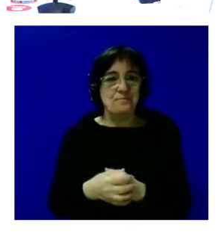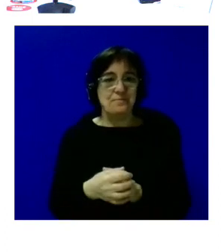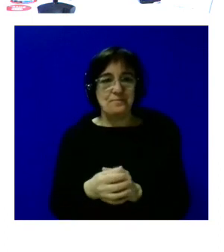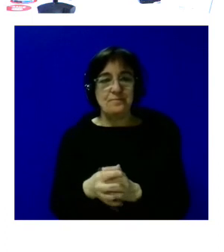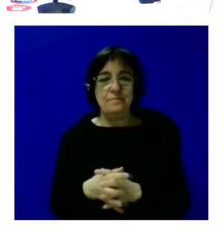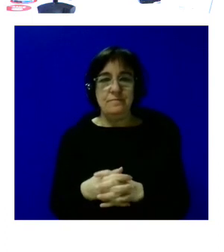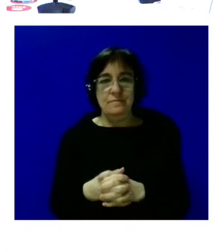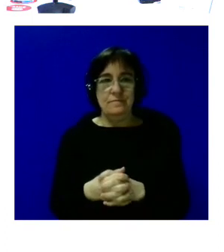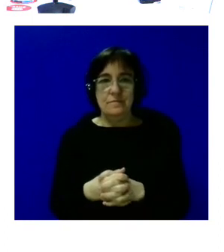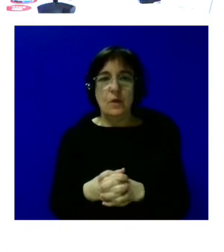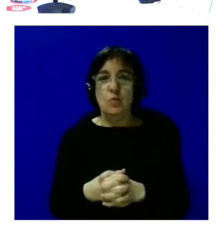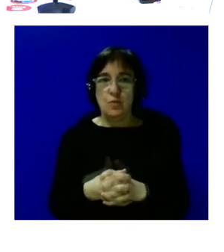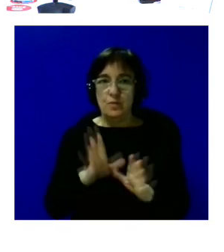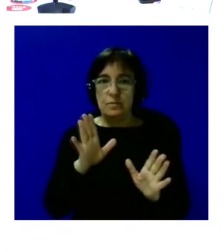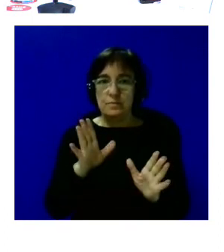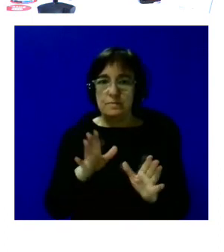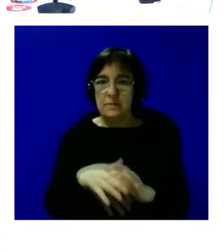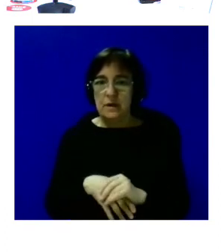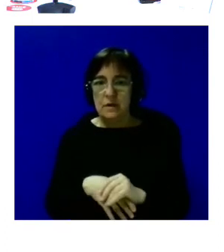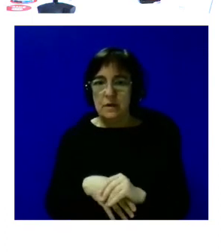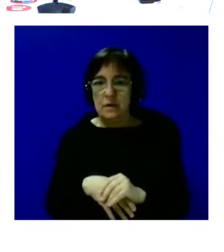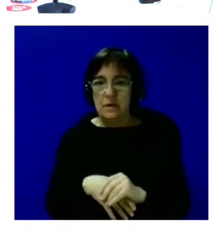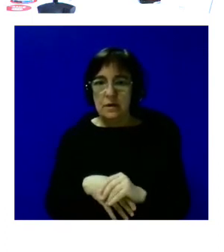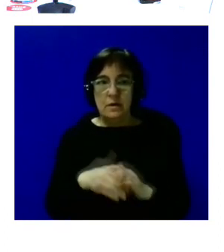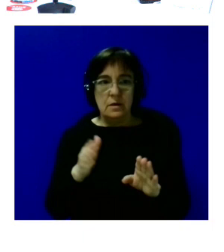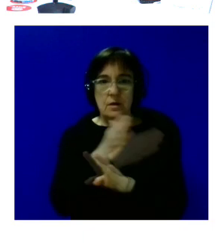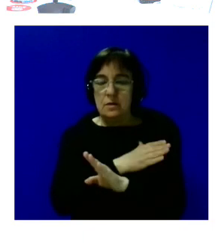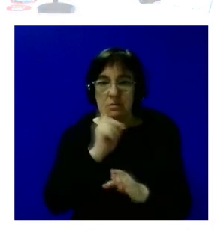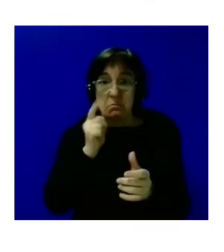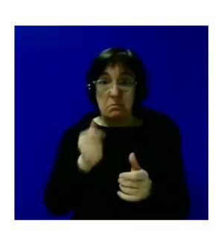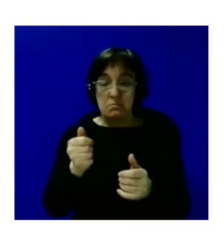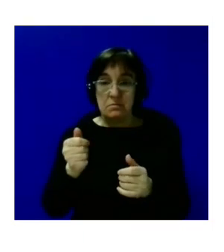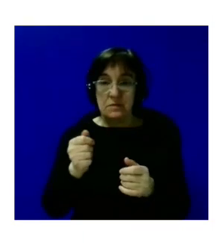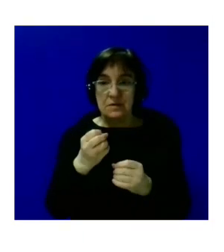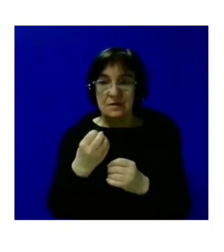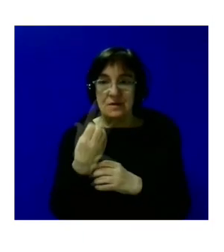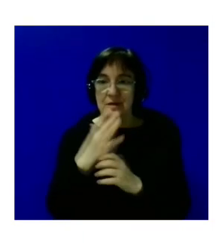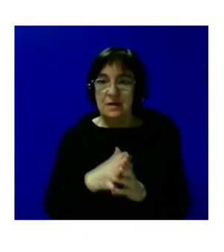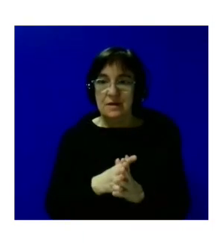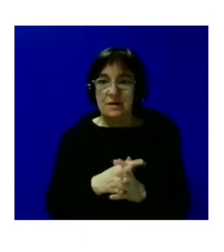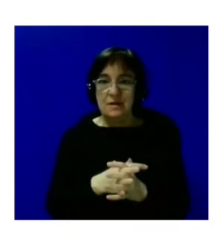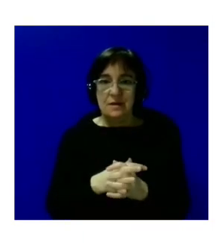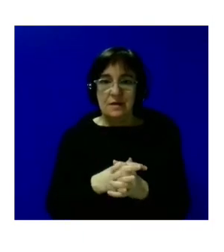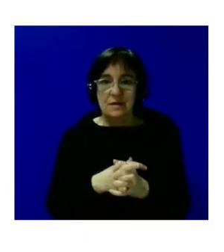el uy uy no sé qué he hecho ahí va